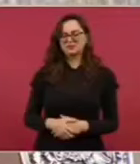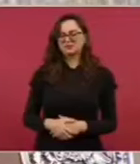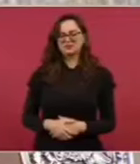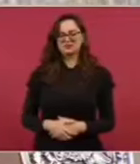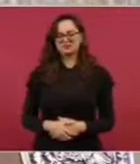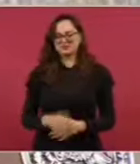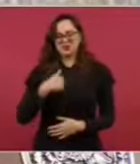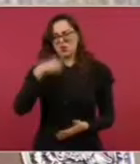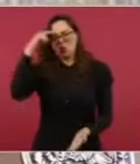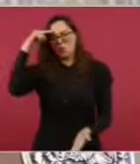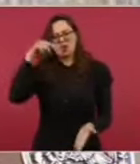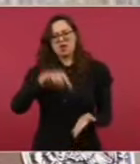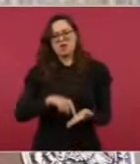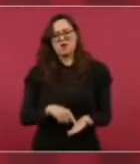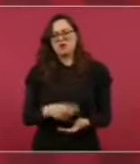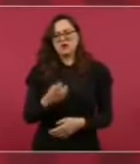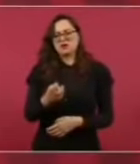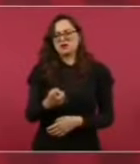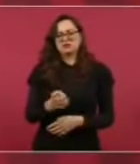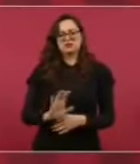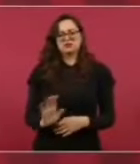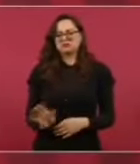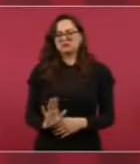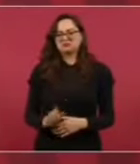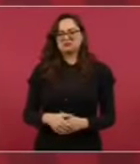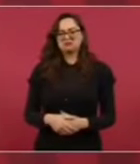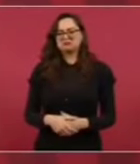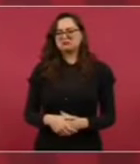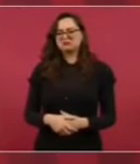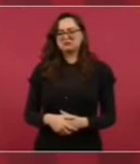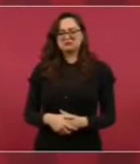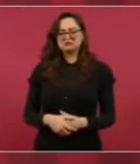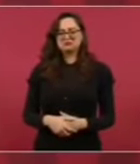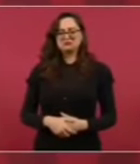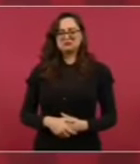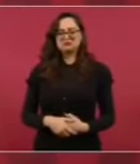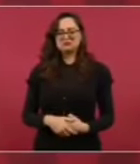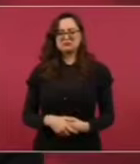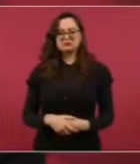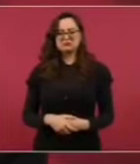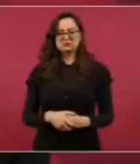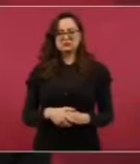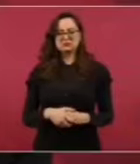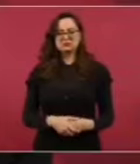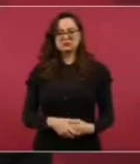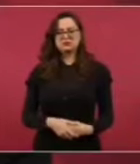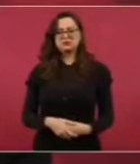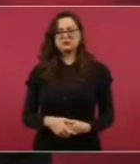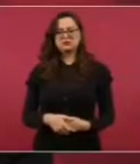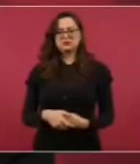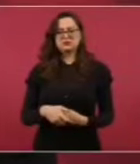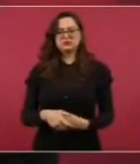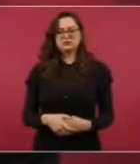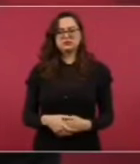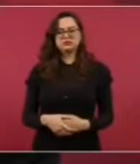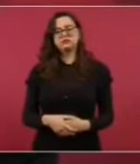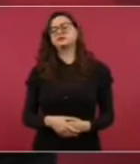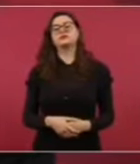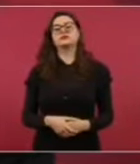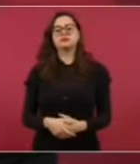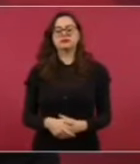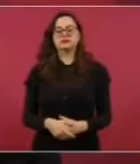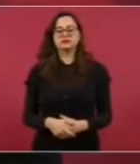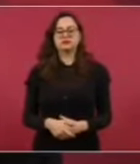no queremos que vayan